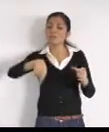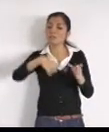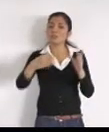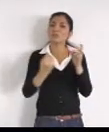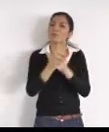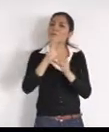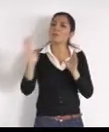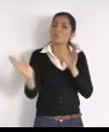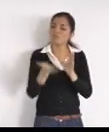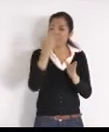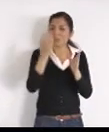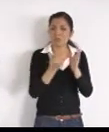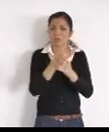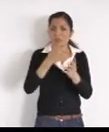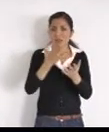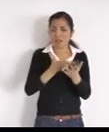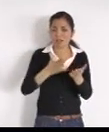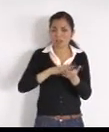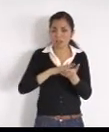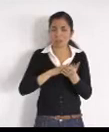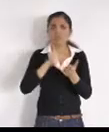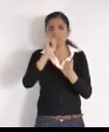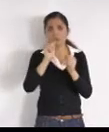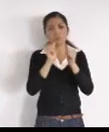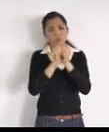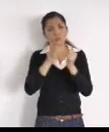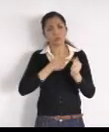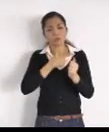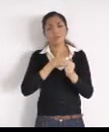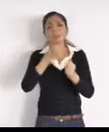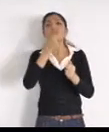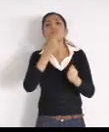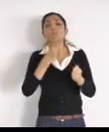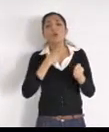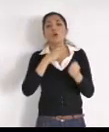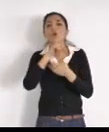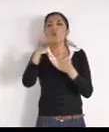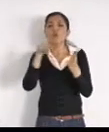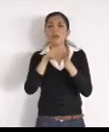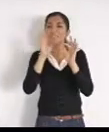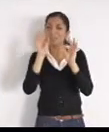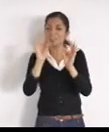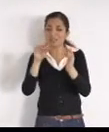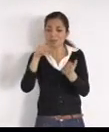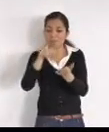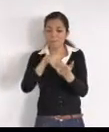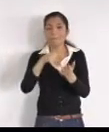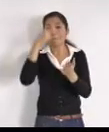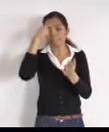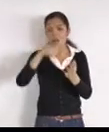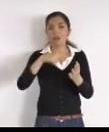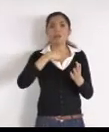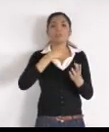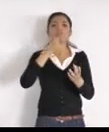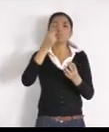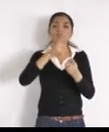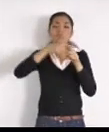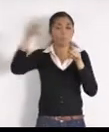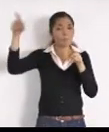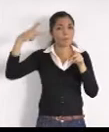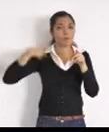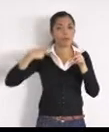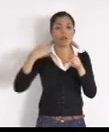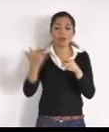favor, la ubicación exacta, por inbox, para mandar, a la cuadrilla, y lo atendemos, a la brevedad, te agradezco, tu gestión, por